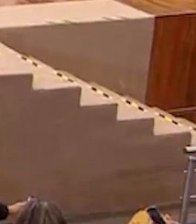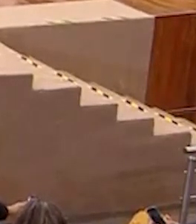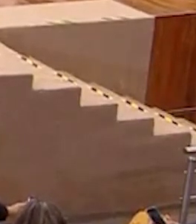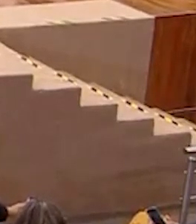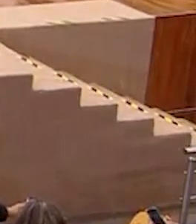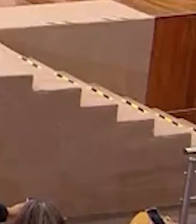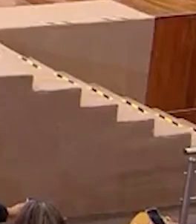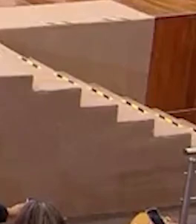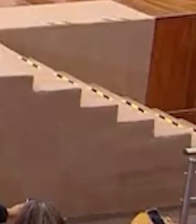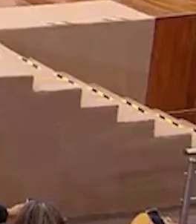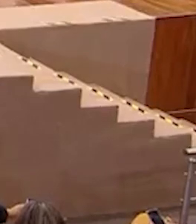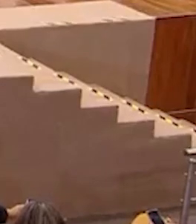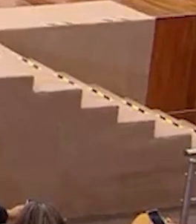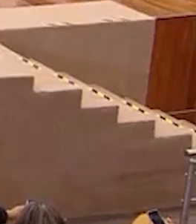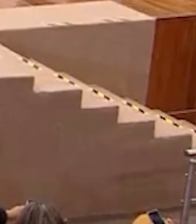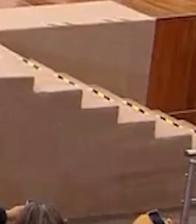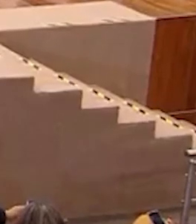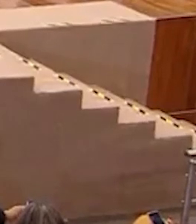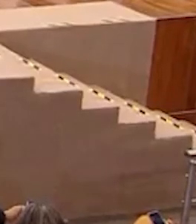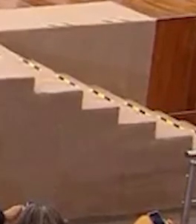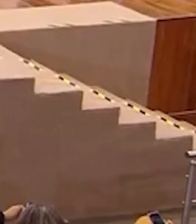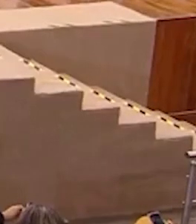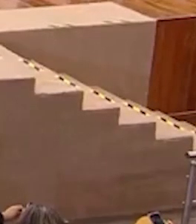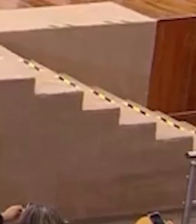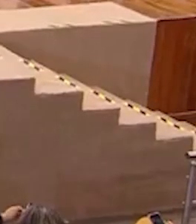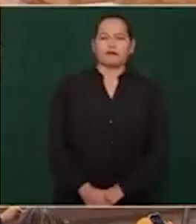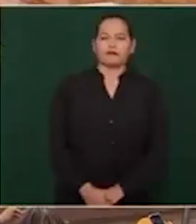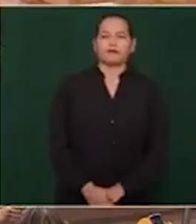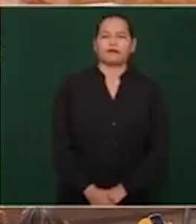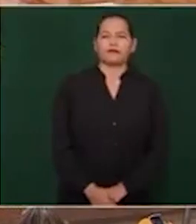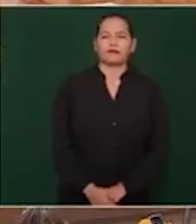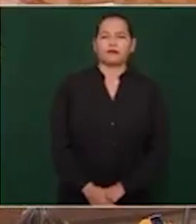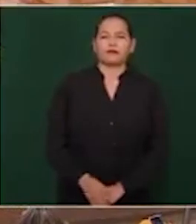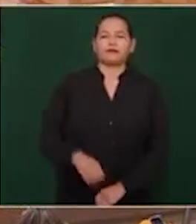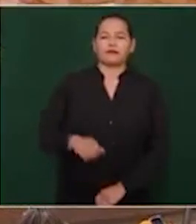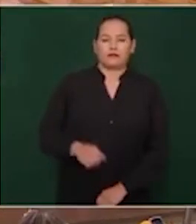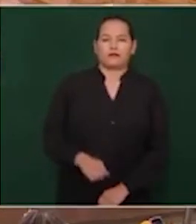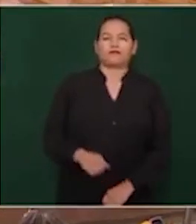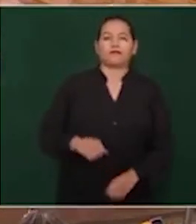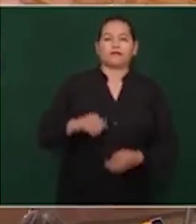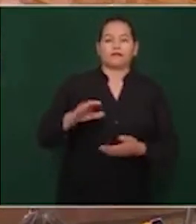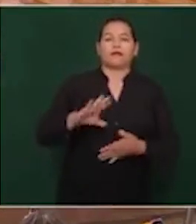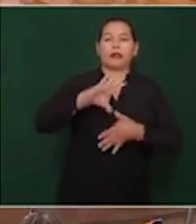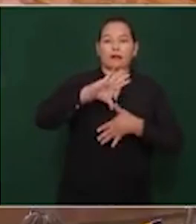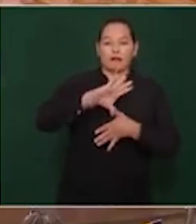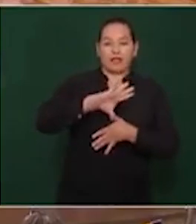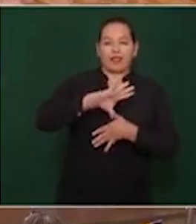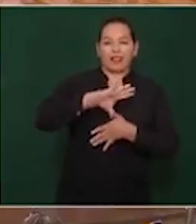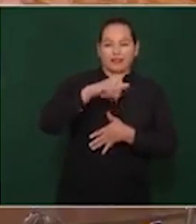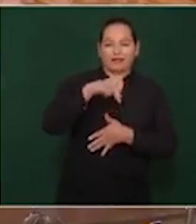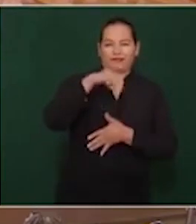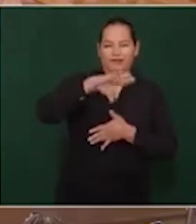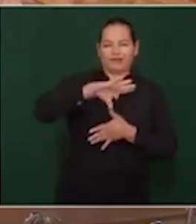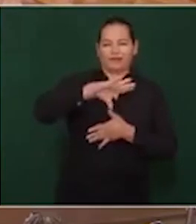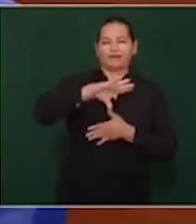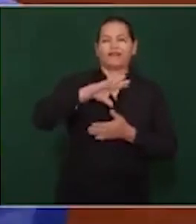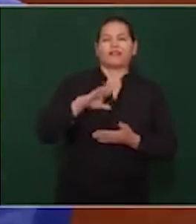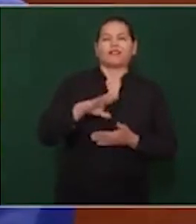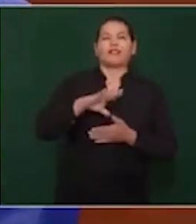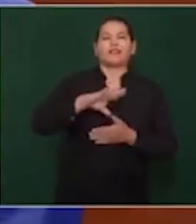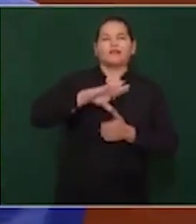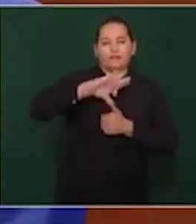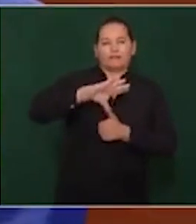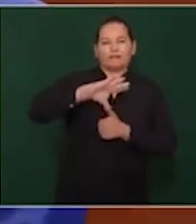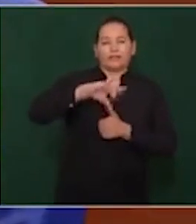y además de América del Norte y de Centroamérica,